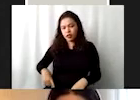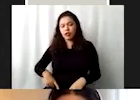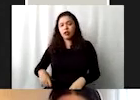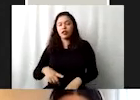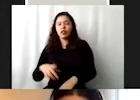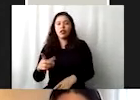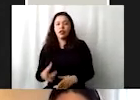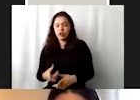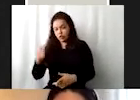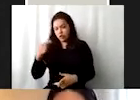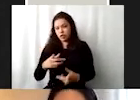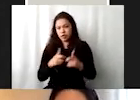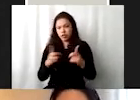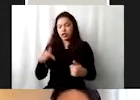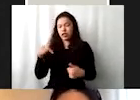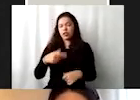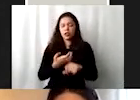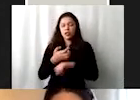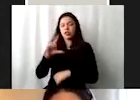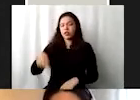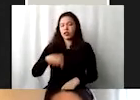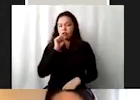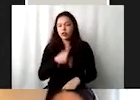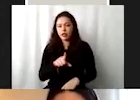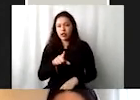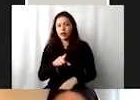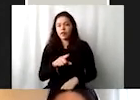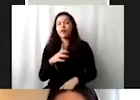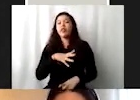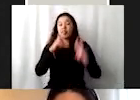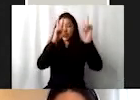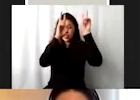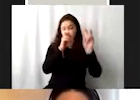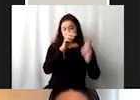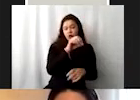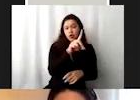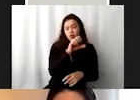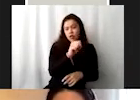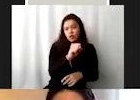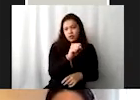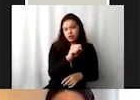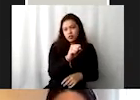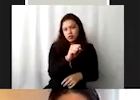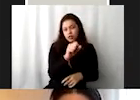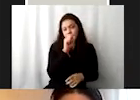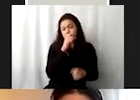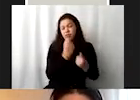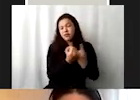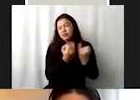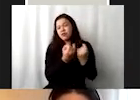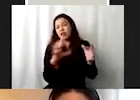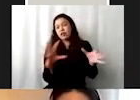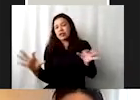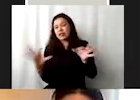el estado de Jalisco, hay temáticas que se abordan desde los ODS, pero esto a su vez tiene interconexiones con